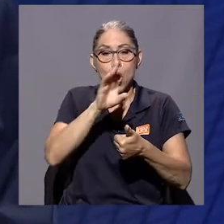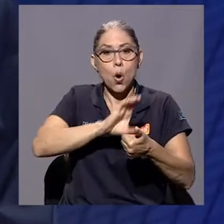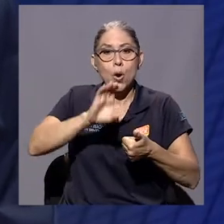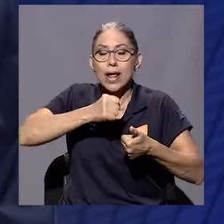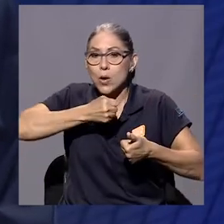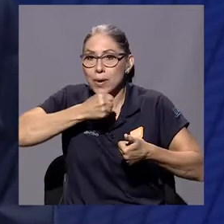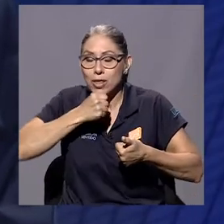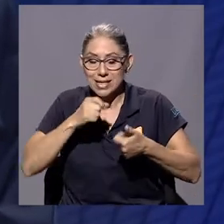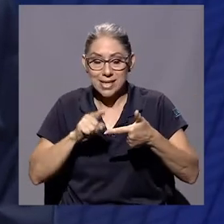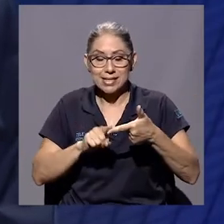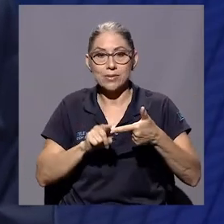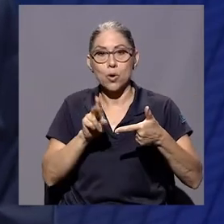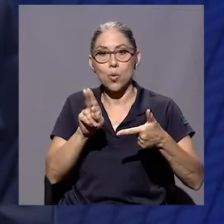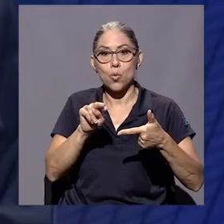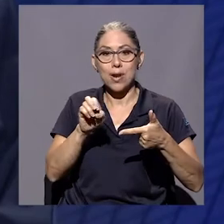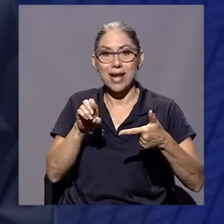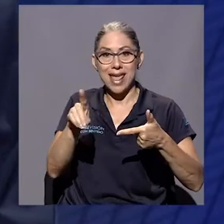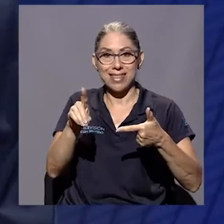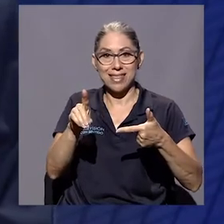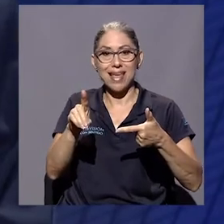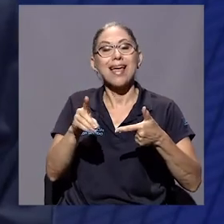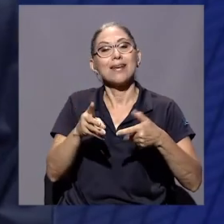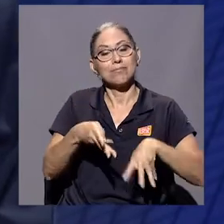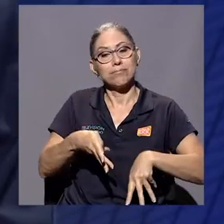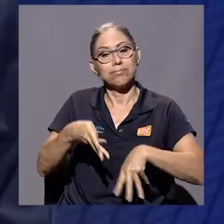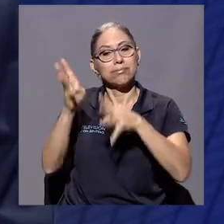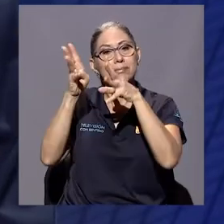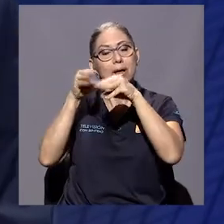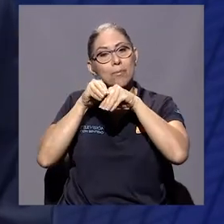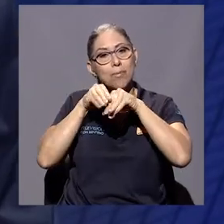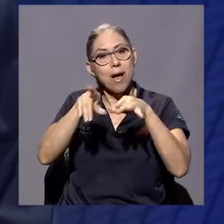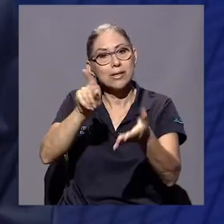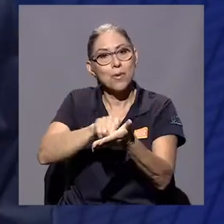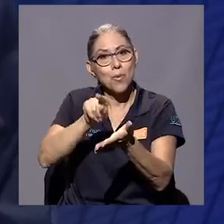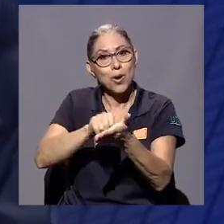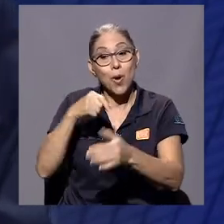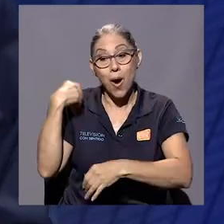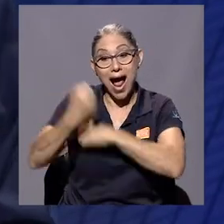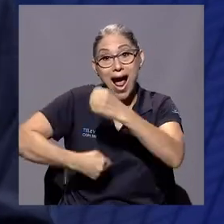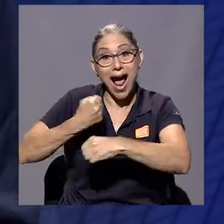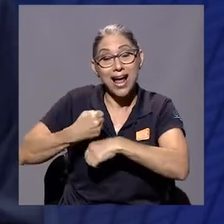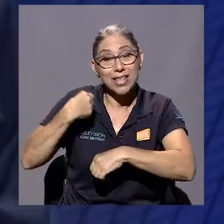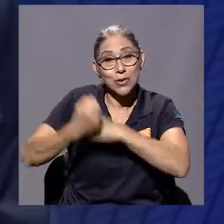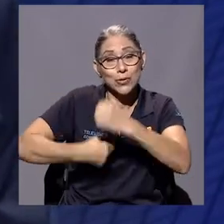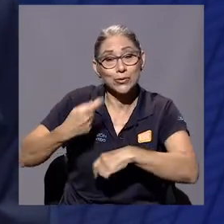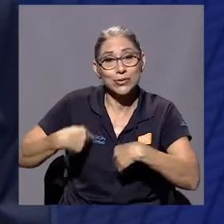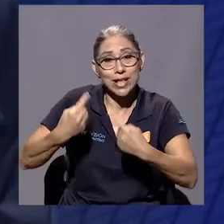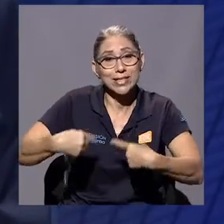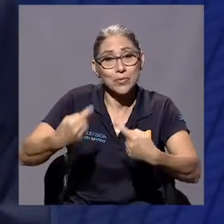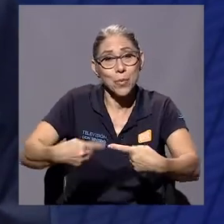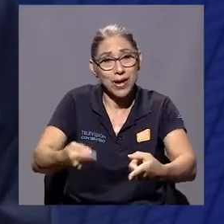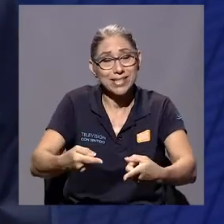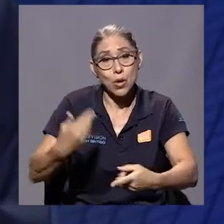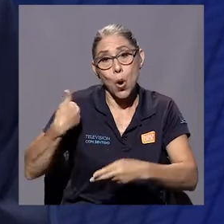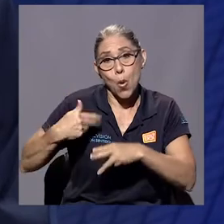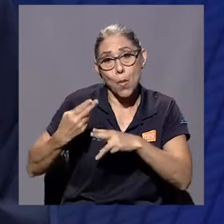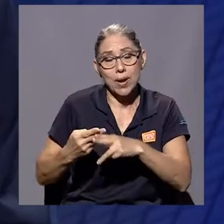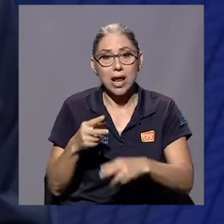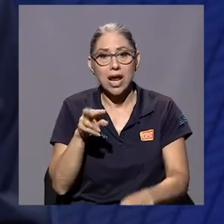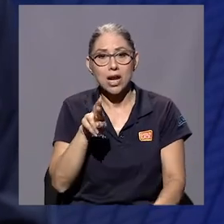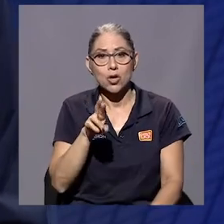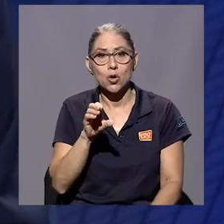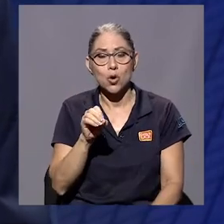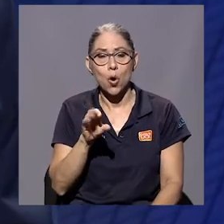UNED se publicó ese texto que después, años después, sin que yo lo supiera, después me lo comentó don Rodolfo